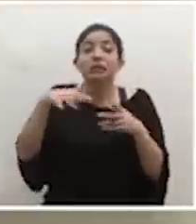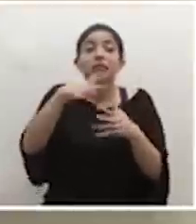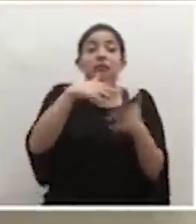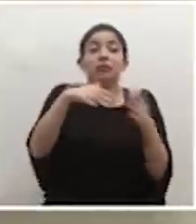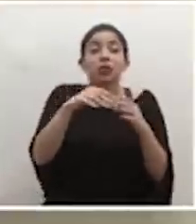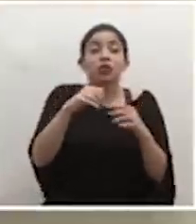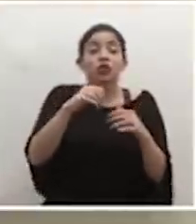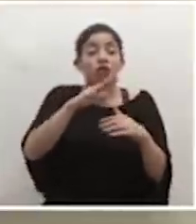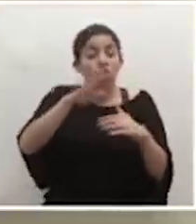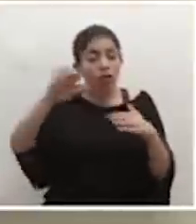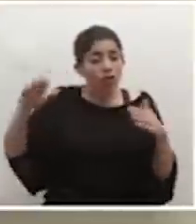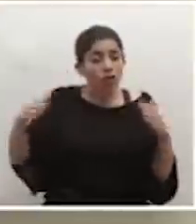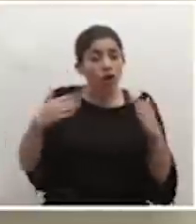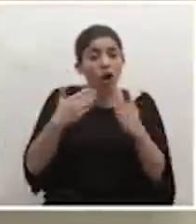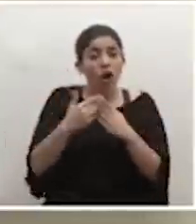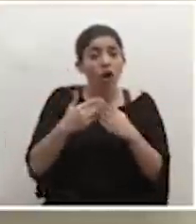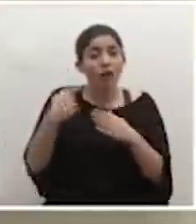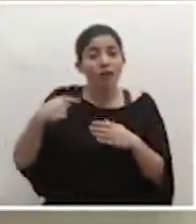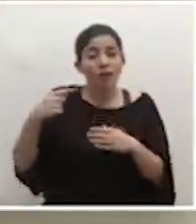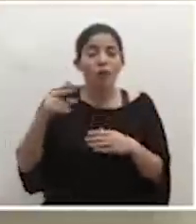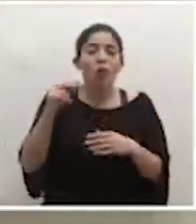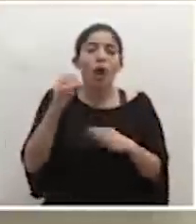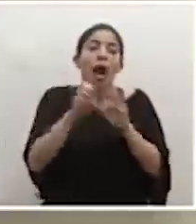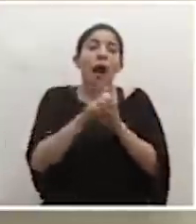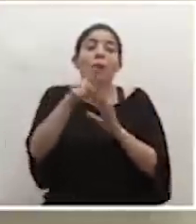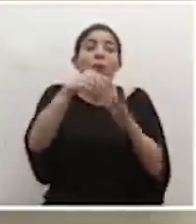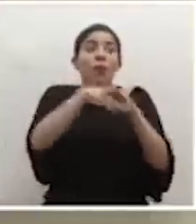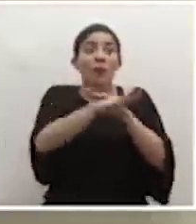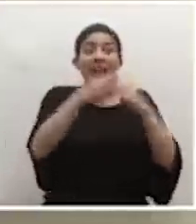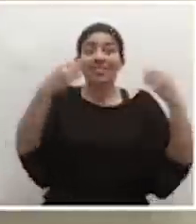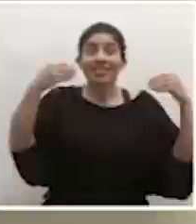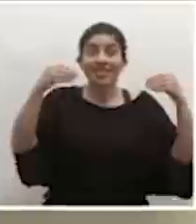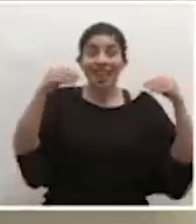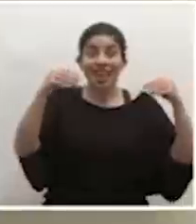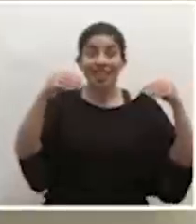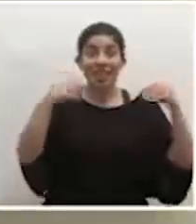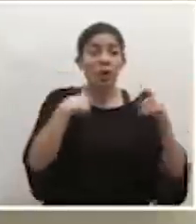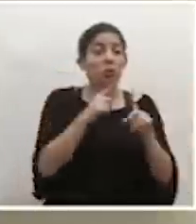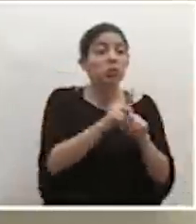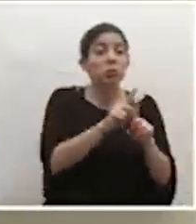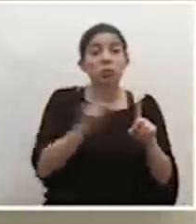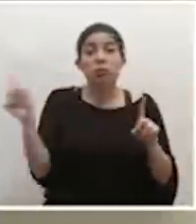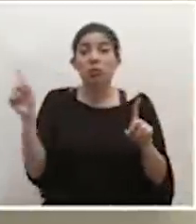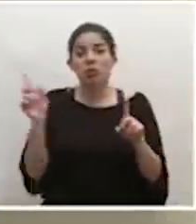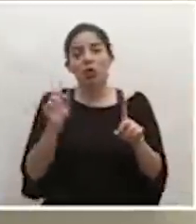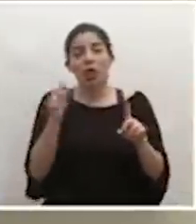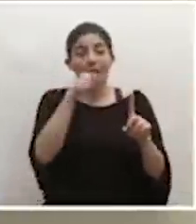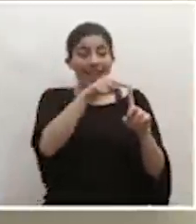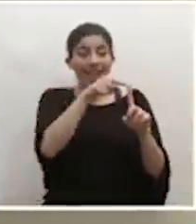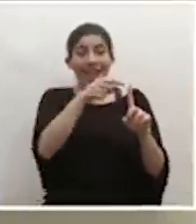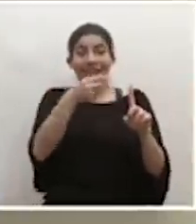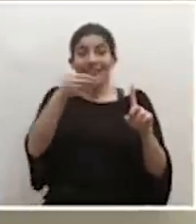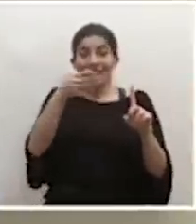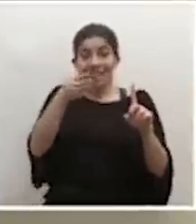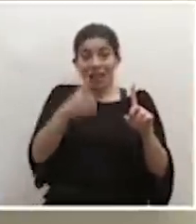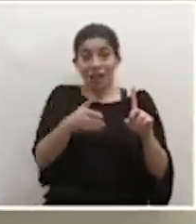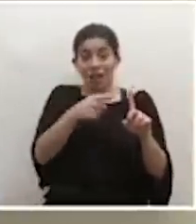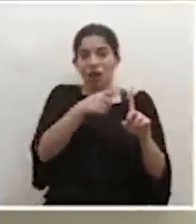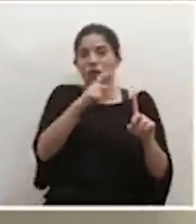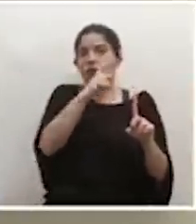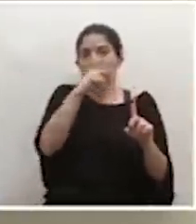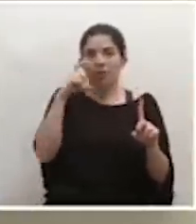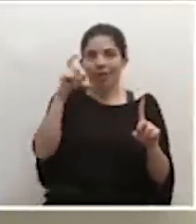para todas las ocasiones, no es que usted va a entrar a una tienda y va a tener un contacto mínimo, el que atiende sí debe usar la mascarilla, el